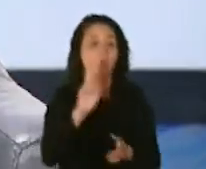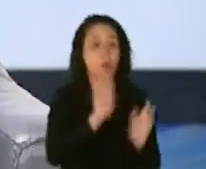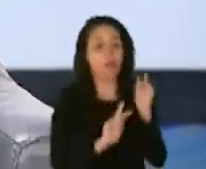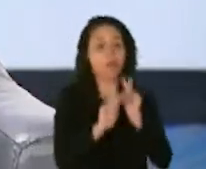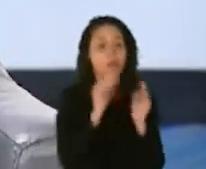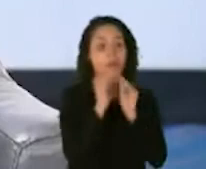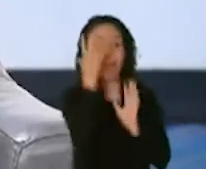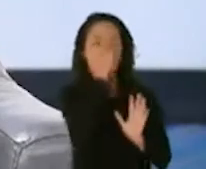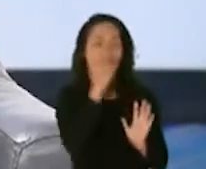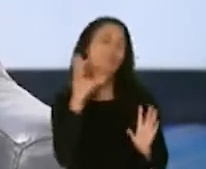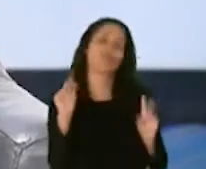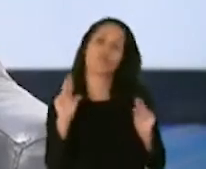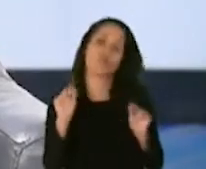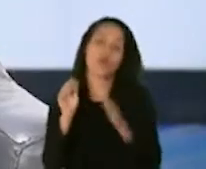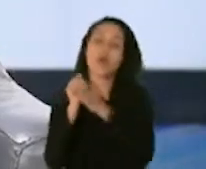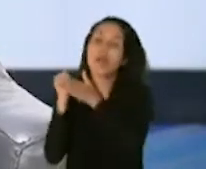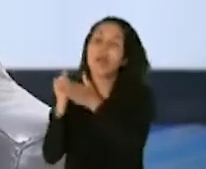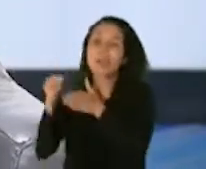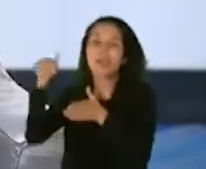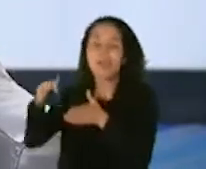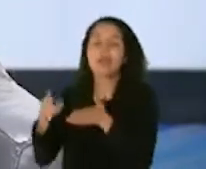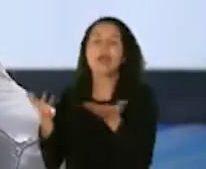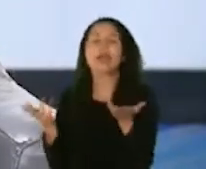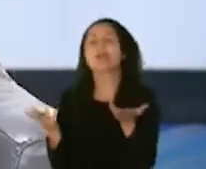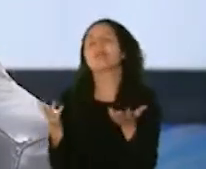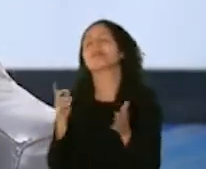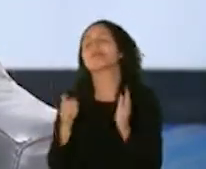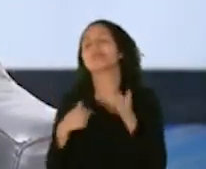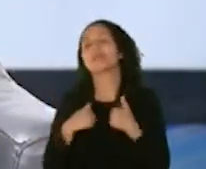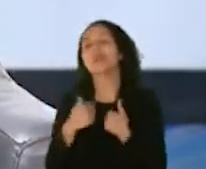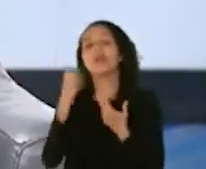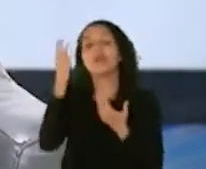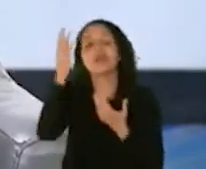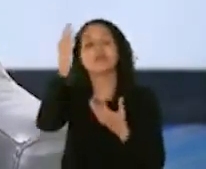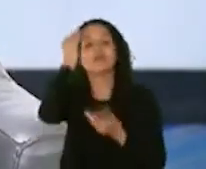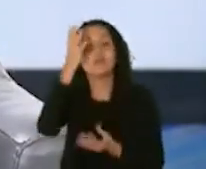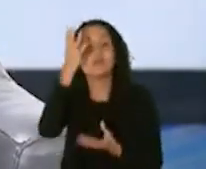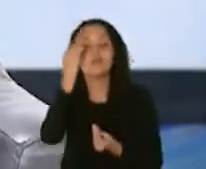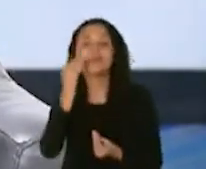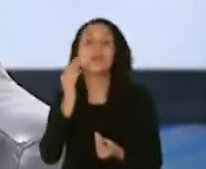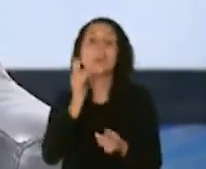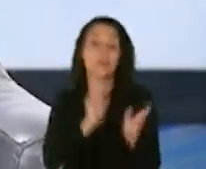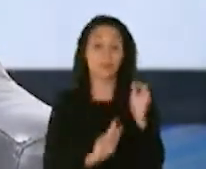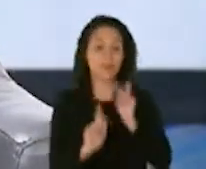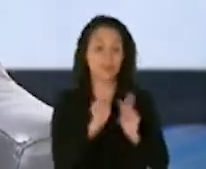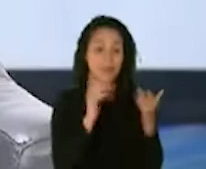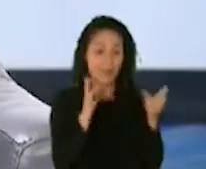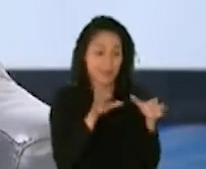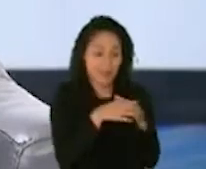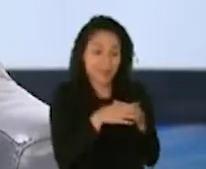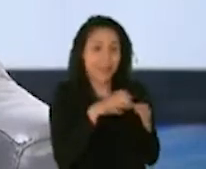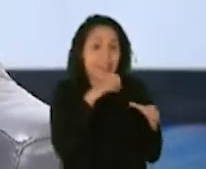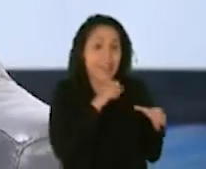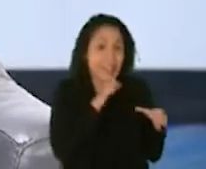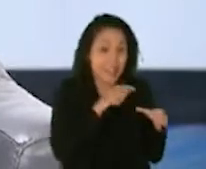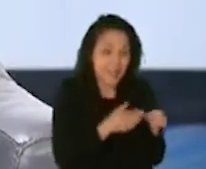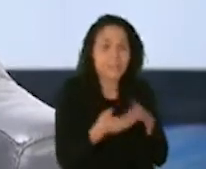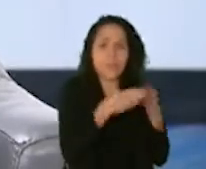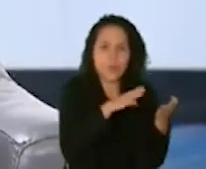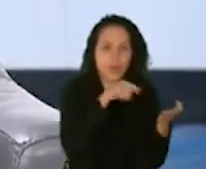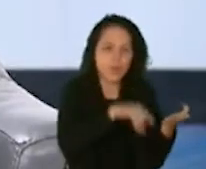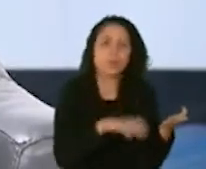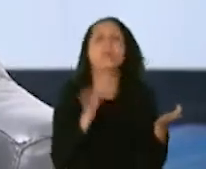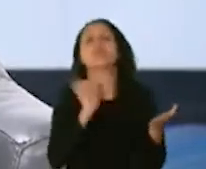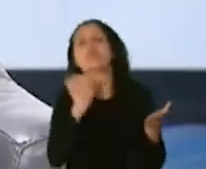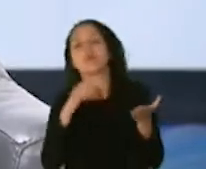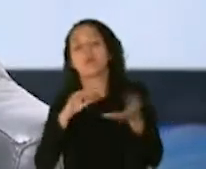por decirte, no, el marco conceptual. Yo tengo datos que me dicen que hay gente muriendo en unos grupos de edad específicos. Yo tengo datos